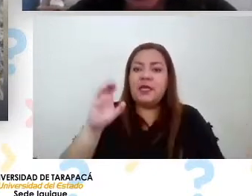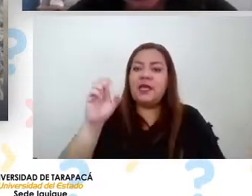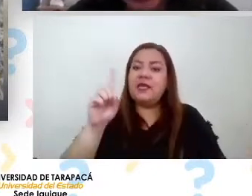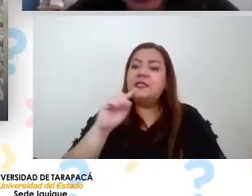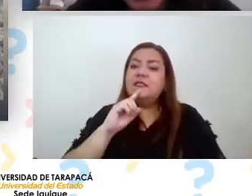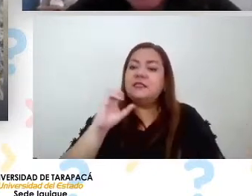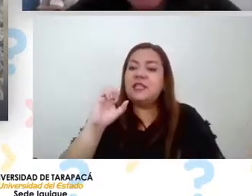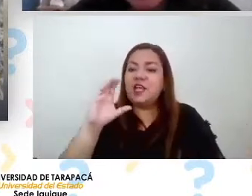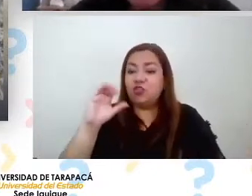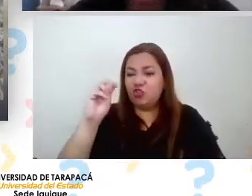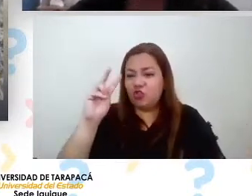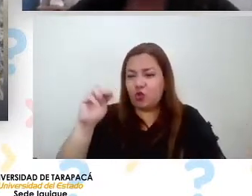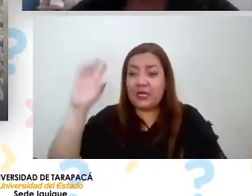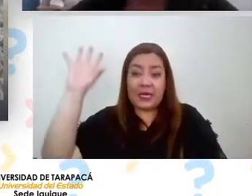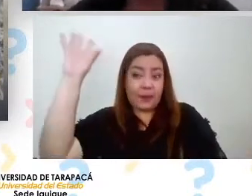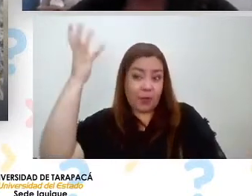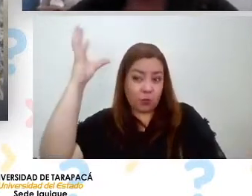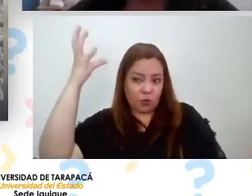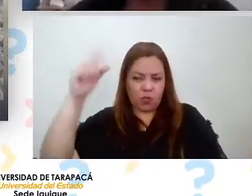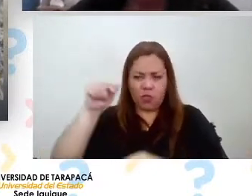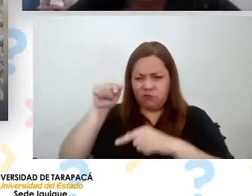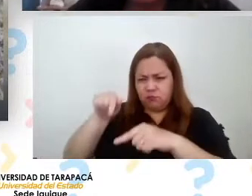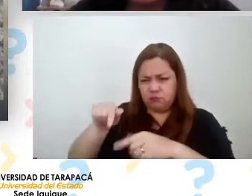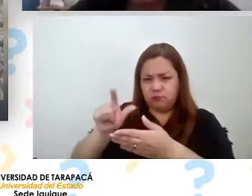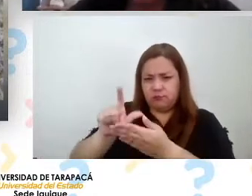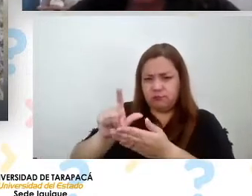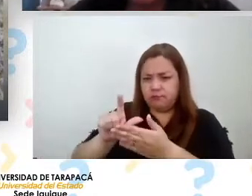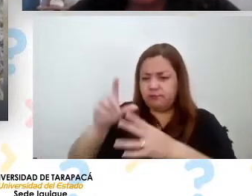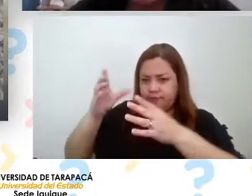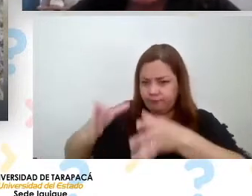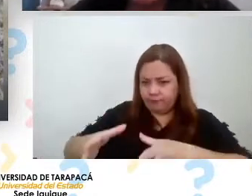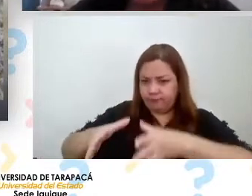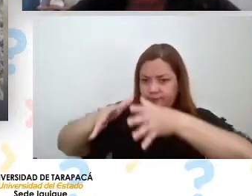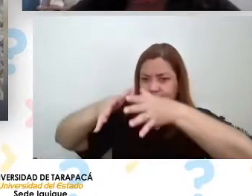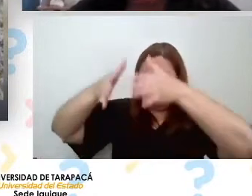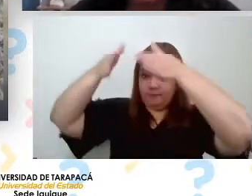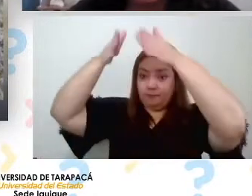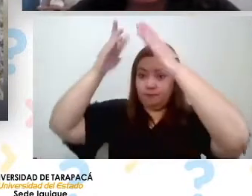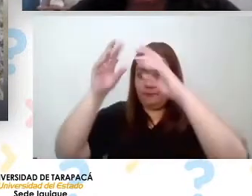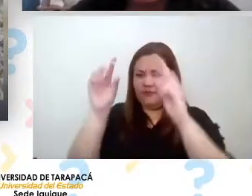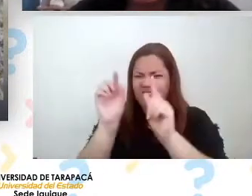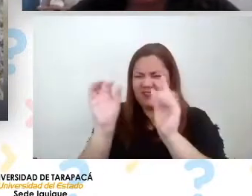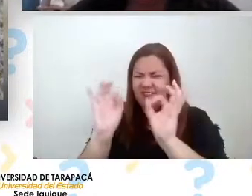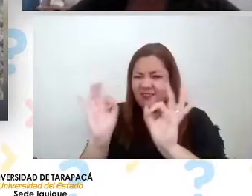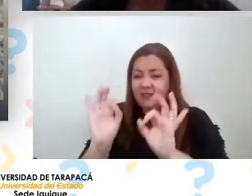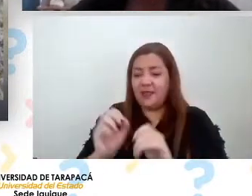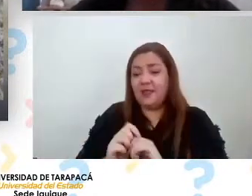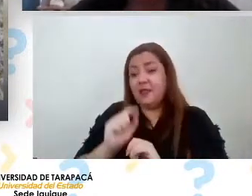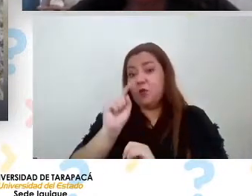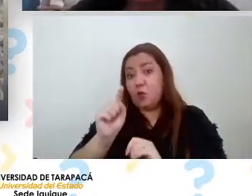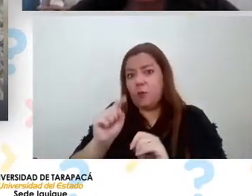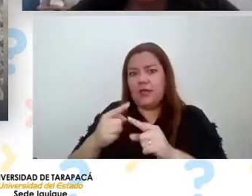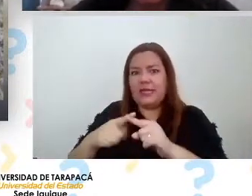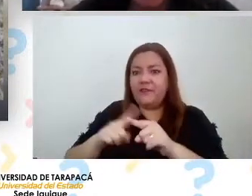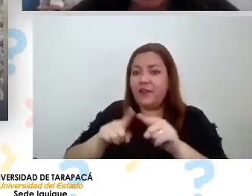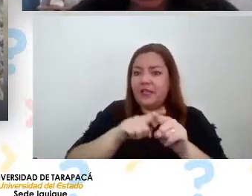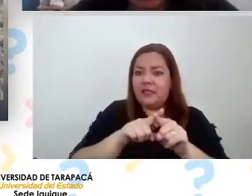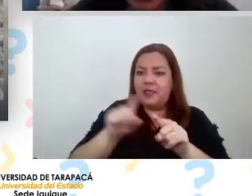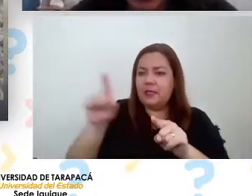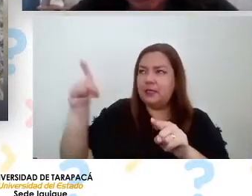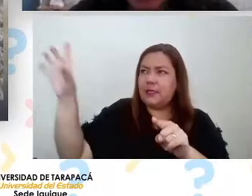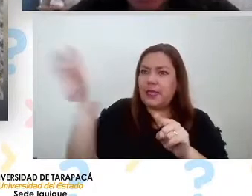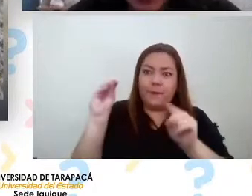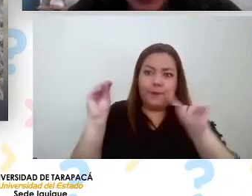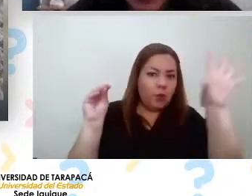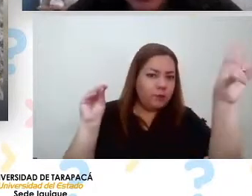climatológicas ¿qué hacen estas estaciones? bueno es donde uno puede ponerle diferentes sensores según lo que uno quiera